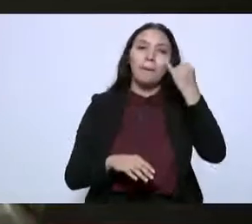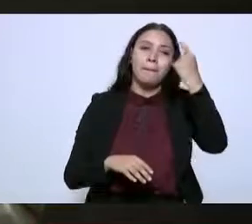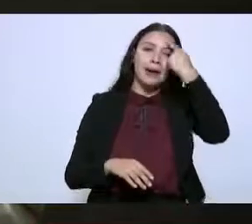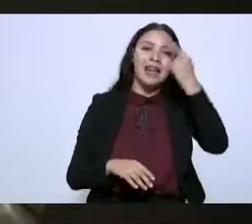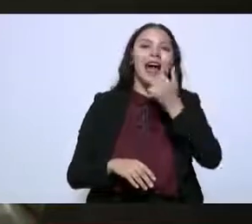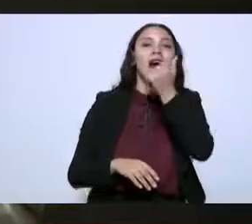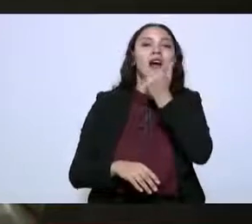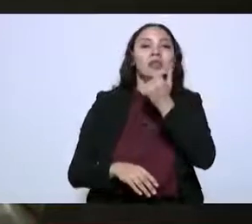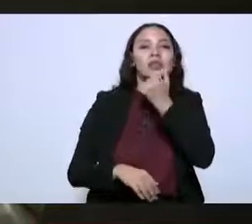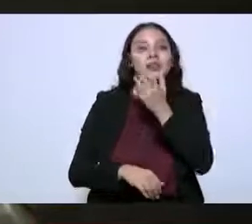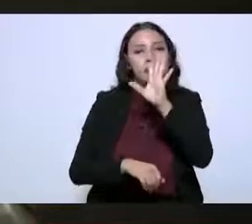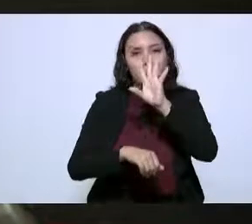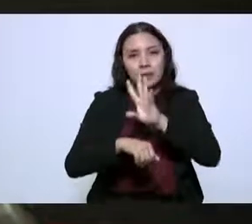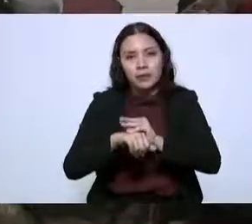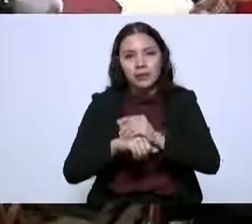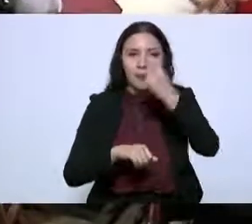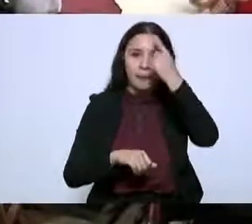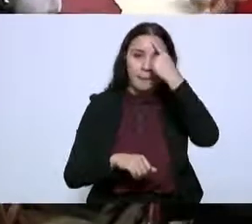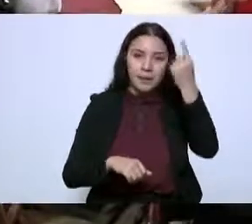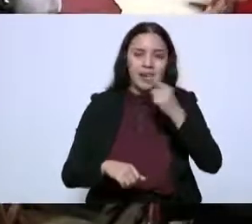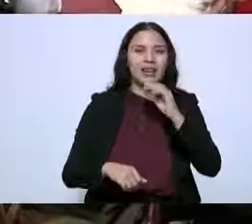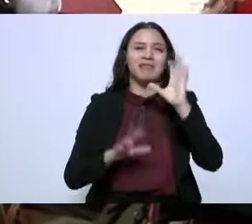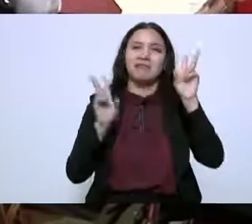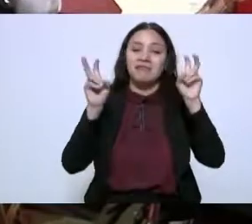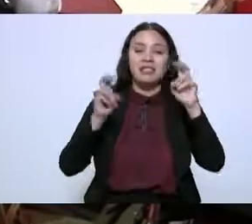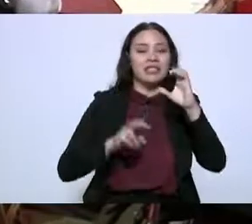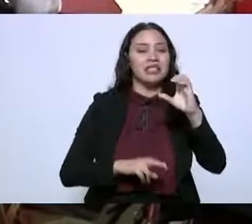que se les da permiso temporal para la zafra.